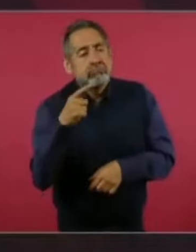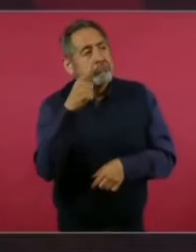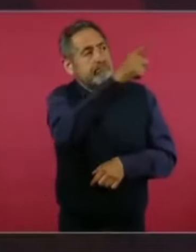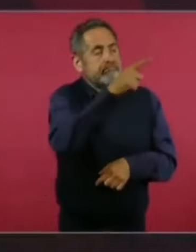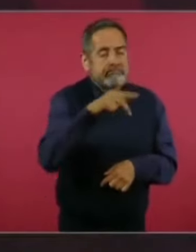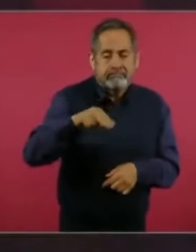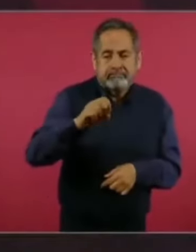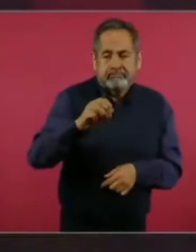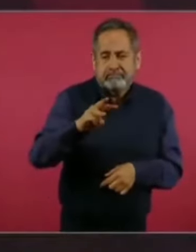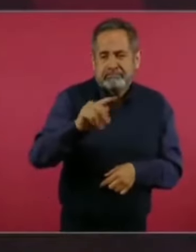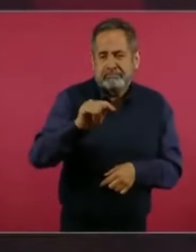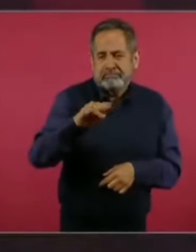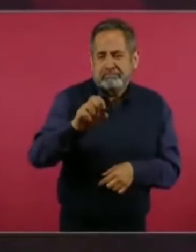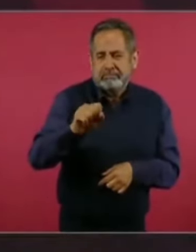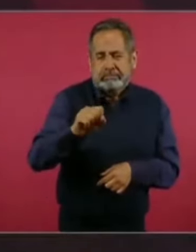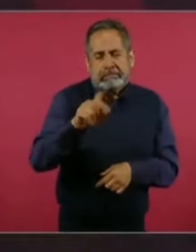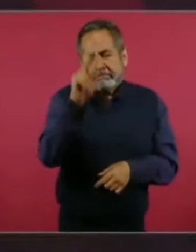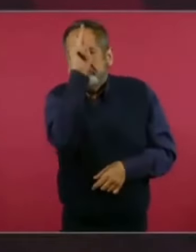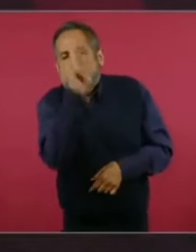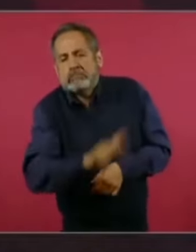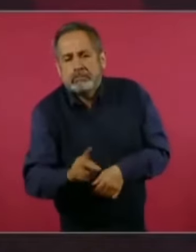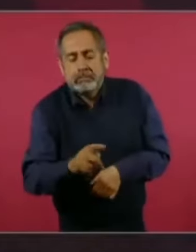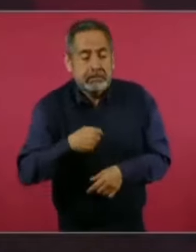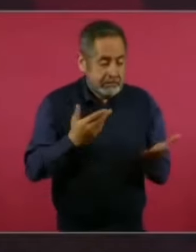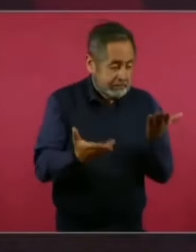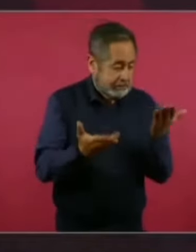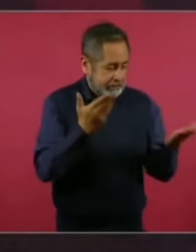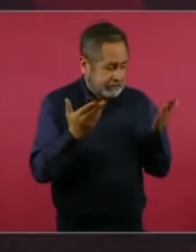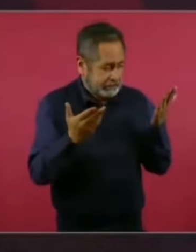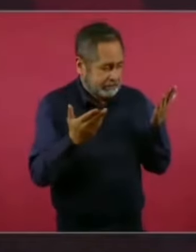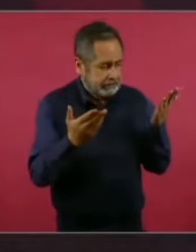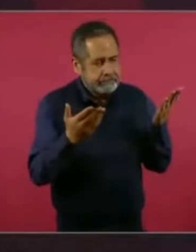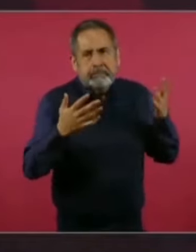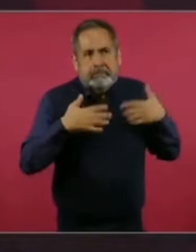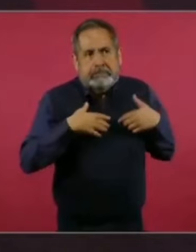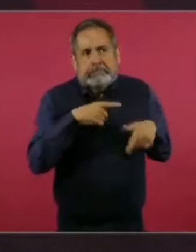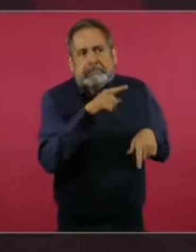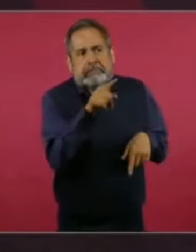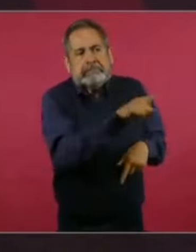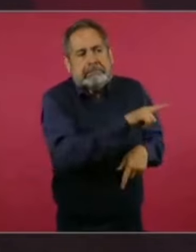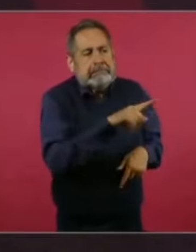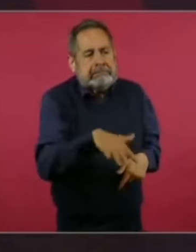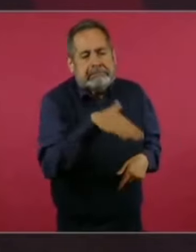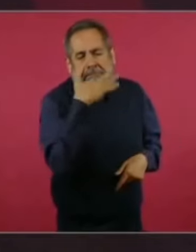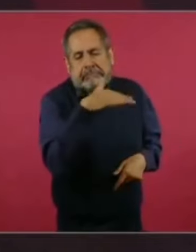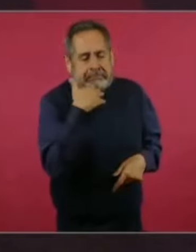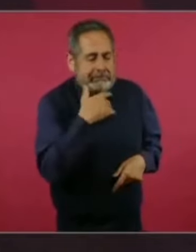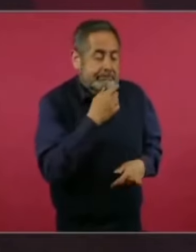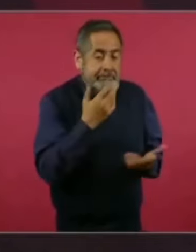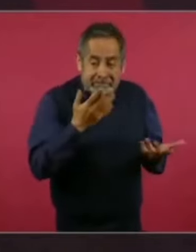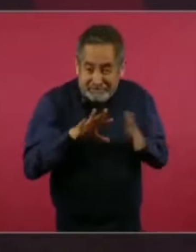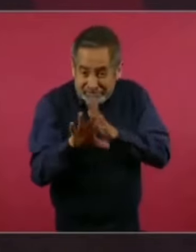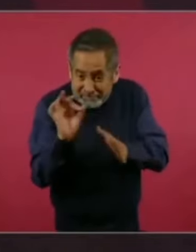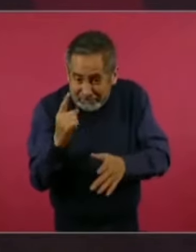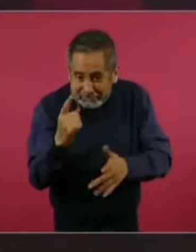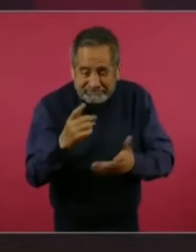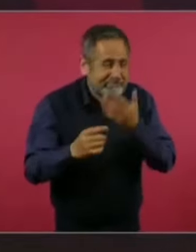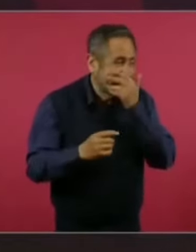me quedo con con el Universal si tengo que escoger